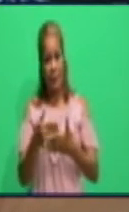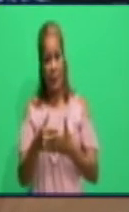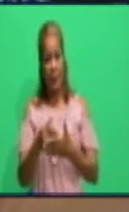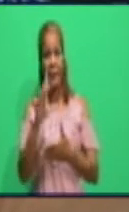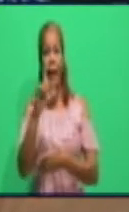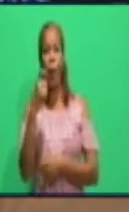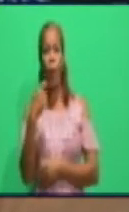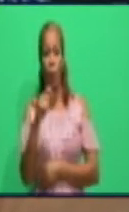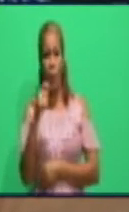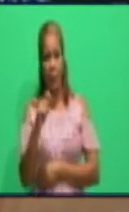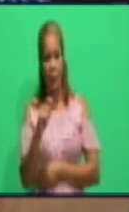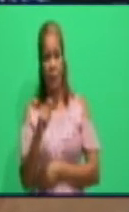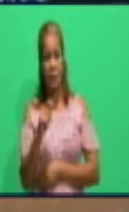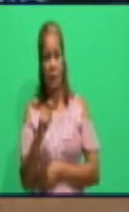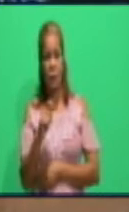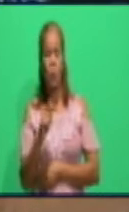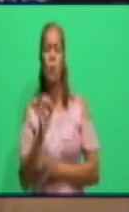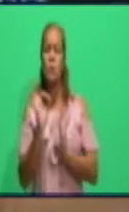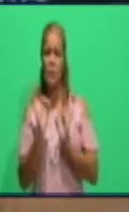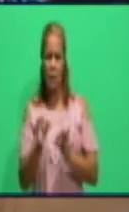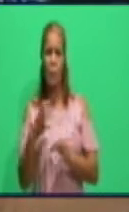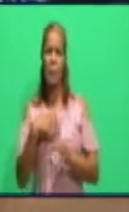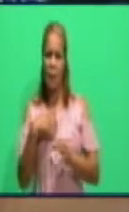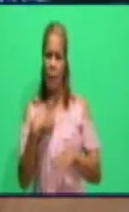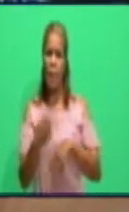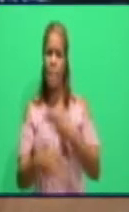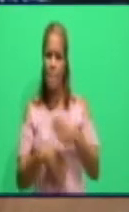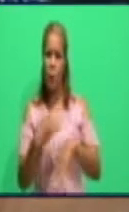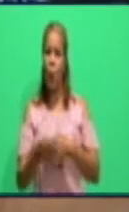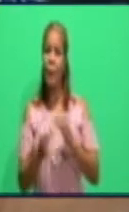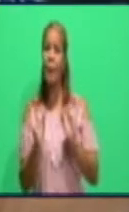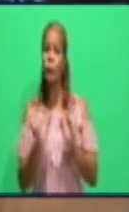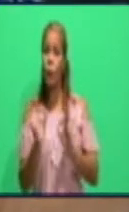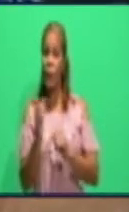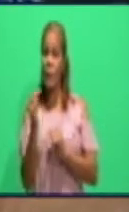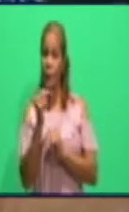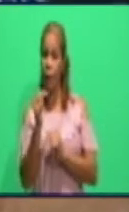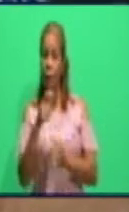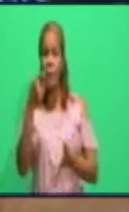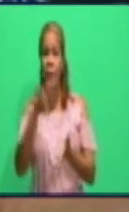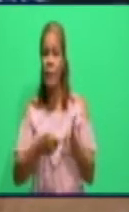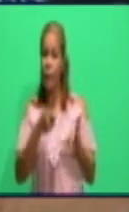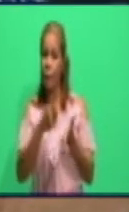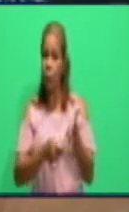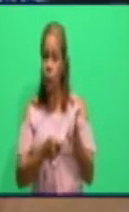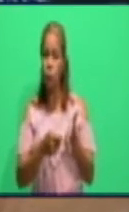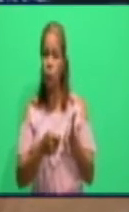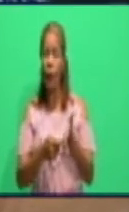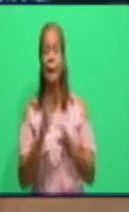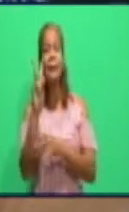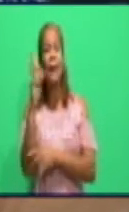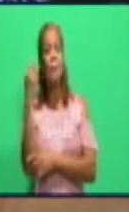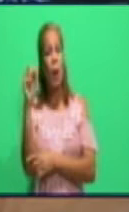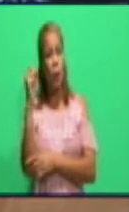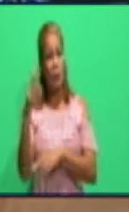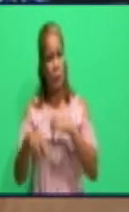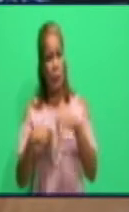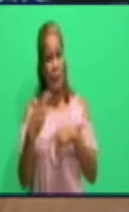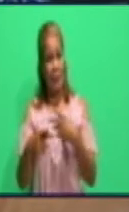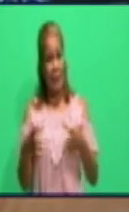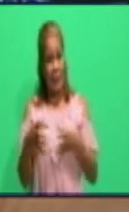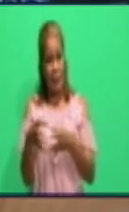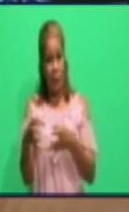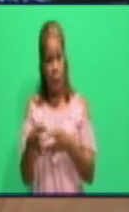a pesar de que todavía sale incidencia negativa de multas, de infracciones en grupos de